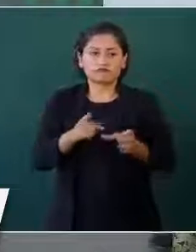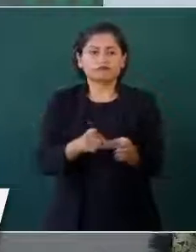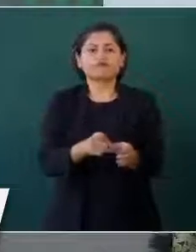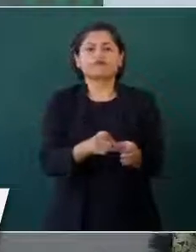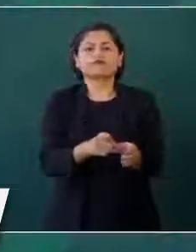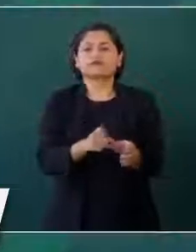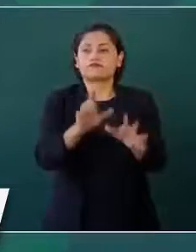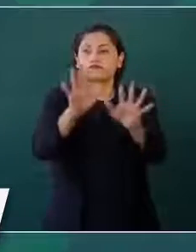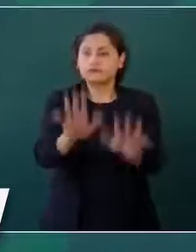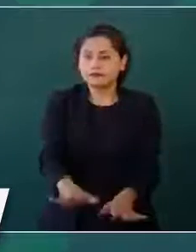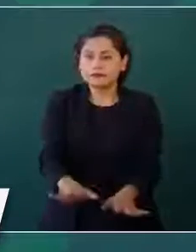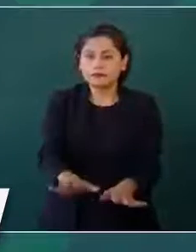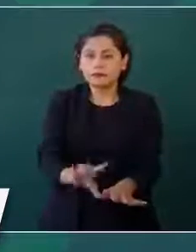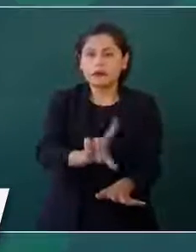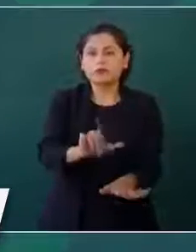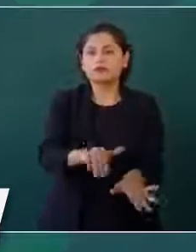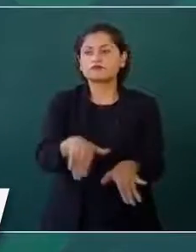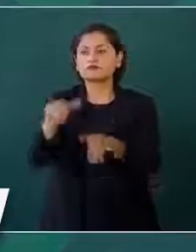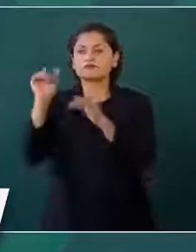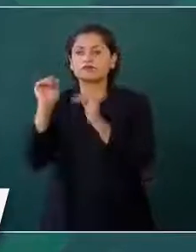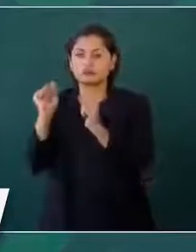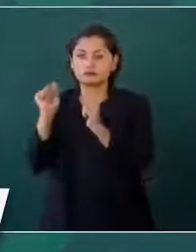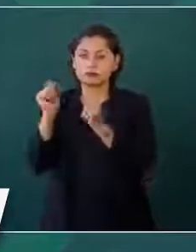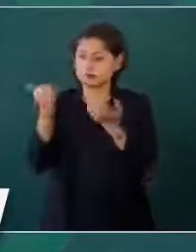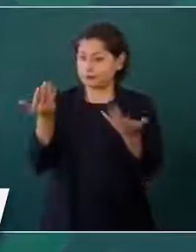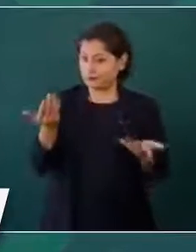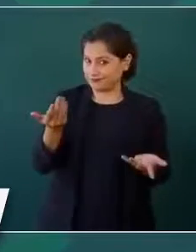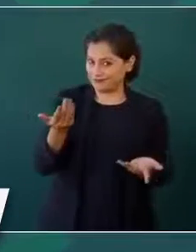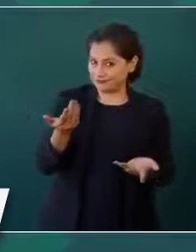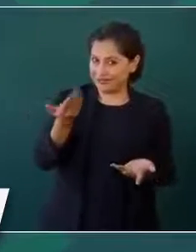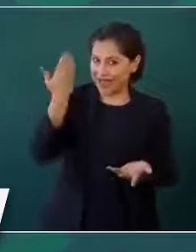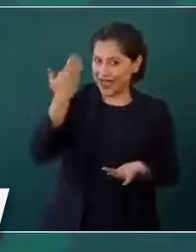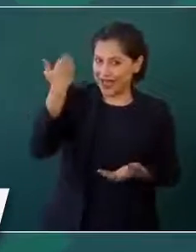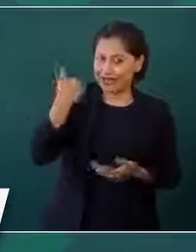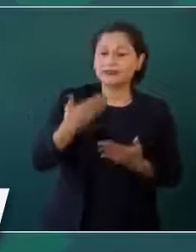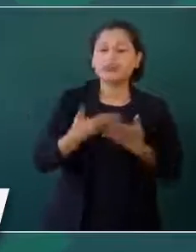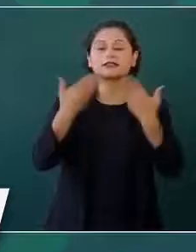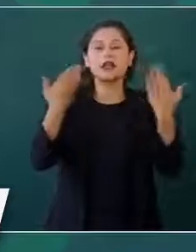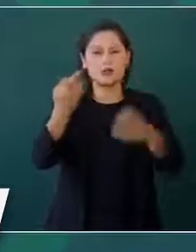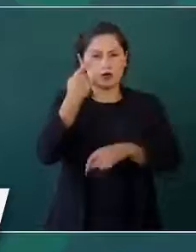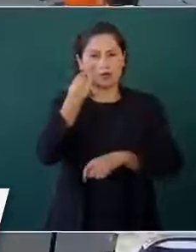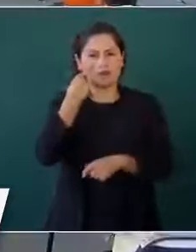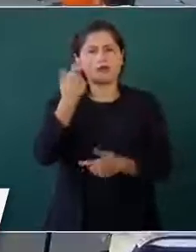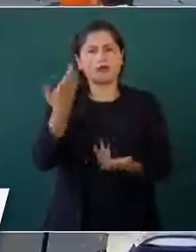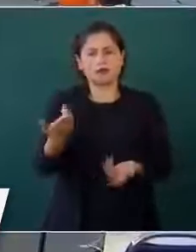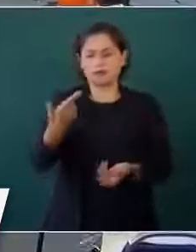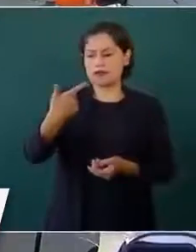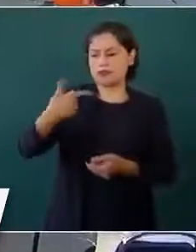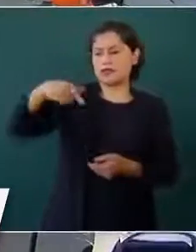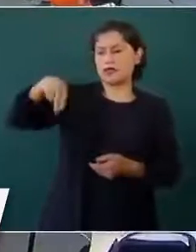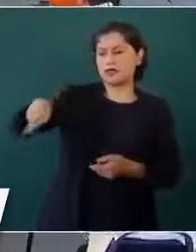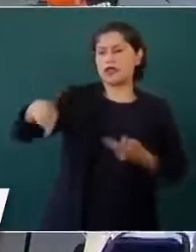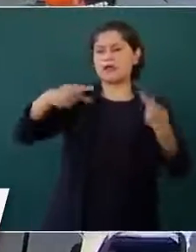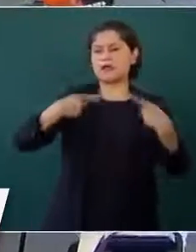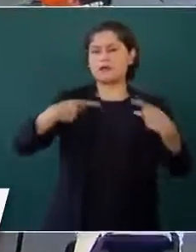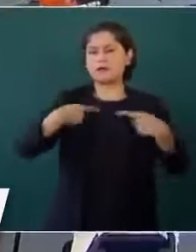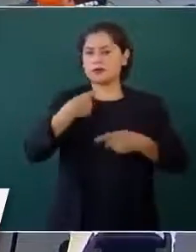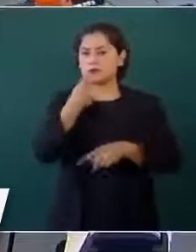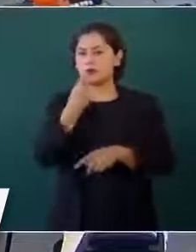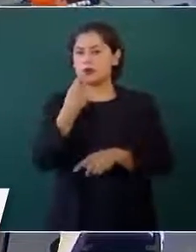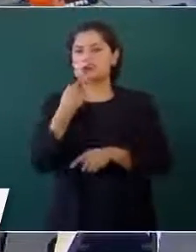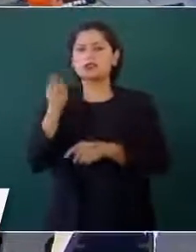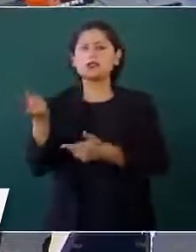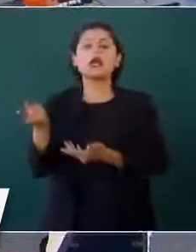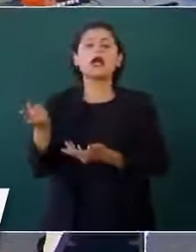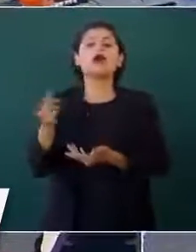¿Saben cuántos elementos de la Guardia Nacional tenemos ahora? Les